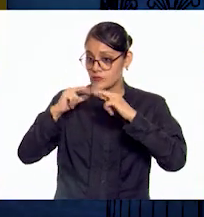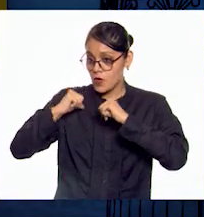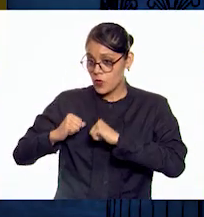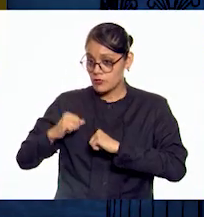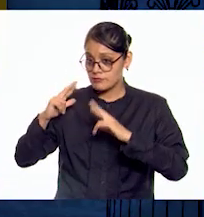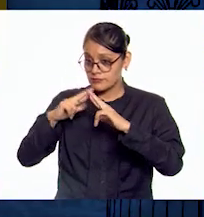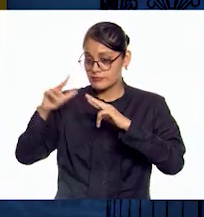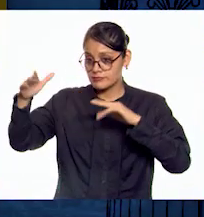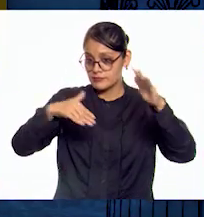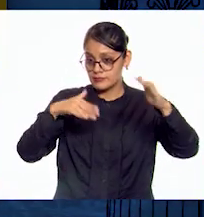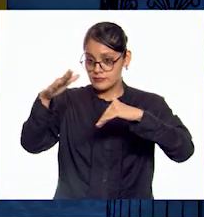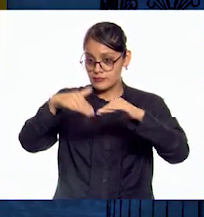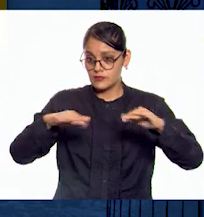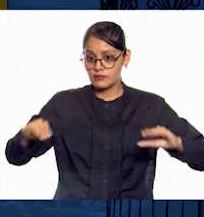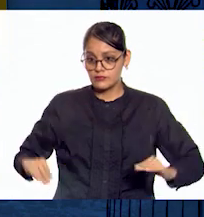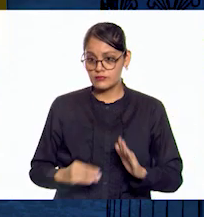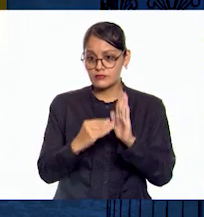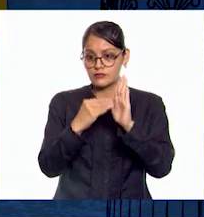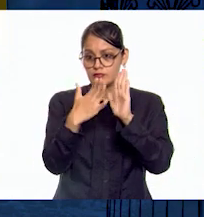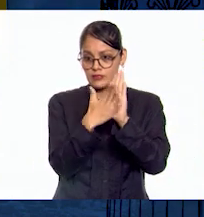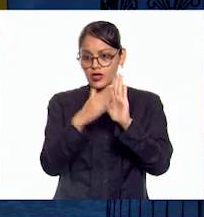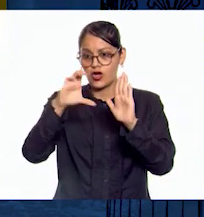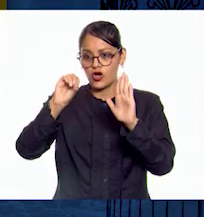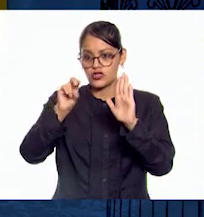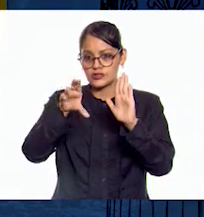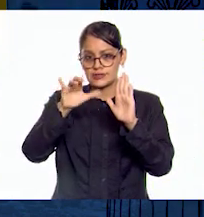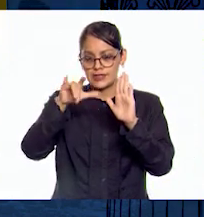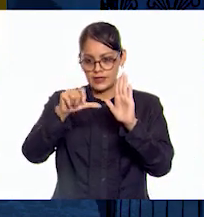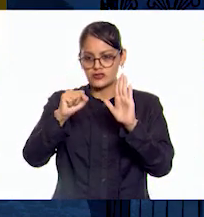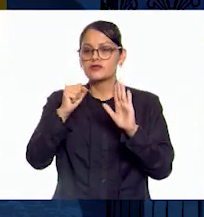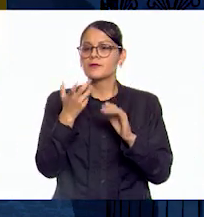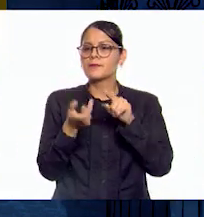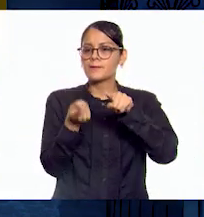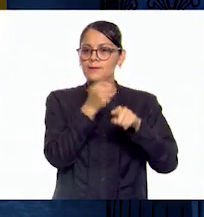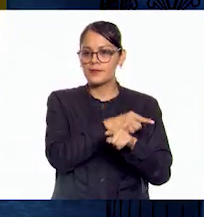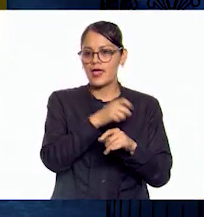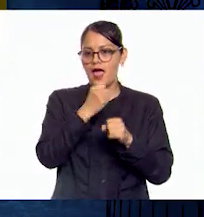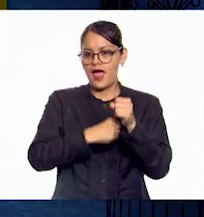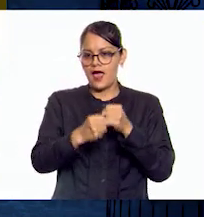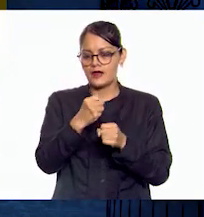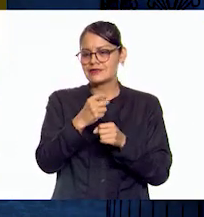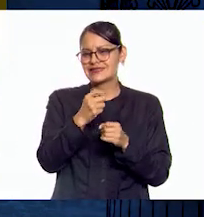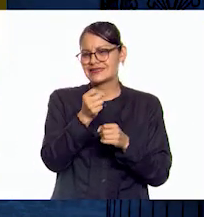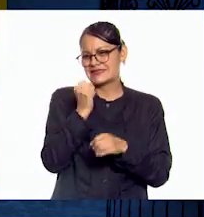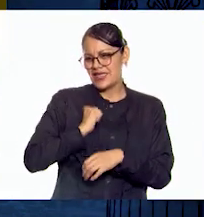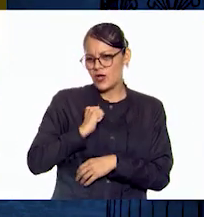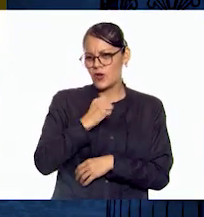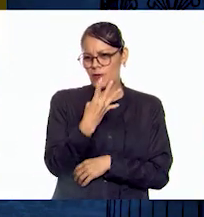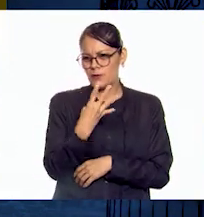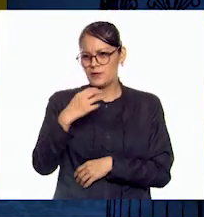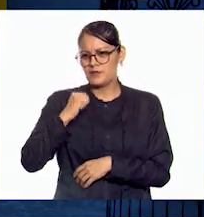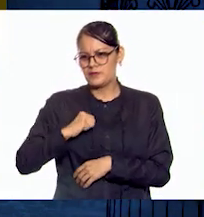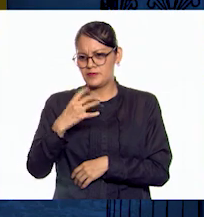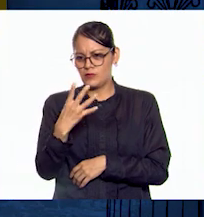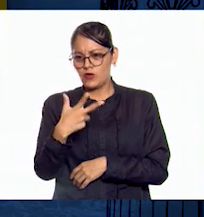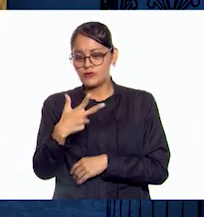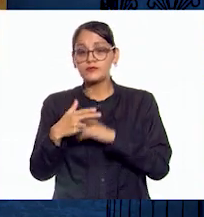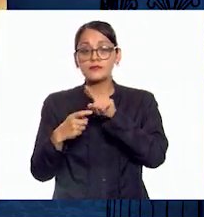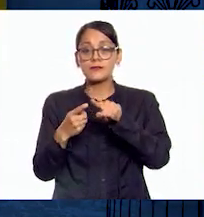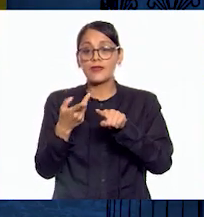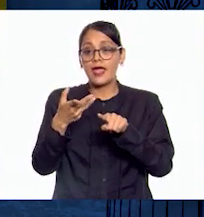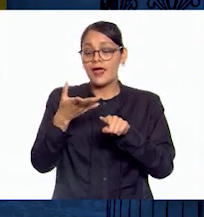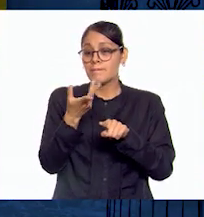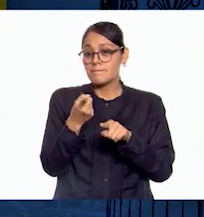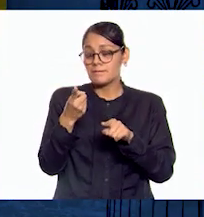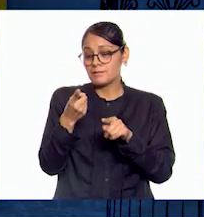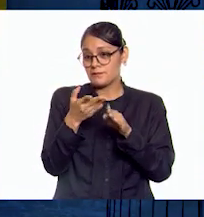los llamados concilios, durante los siglos IV y VIII. En 1054 se separaron la iglesia